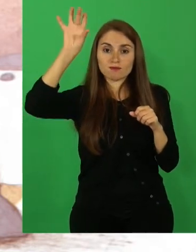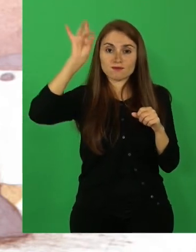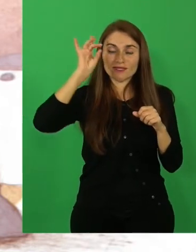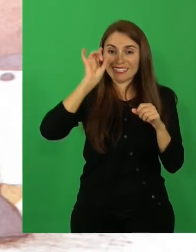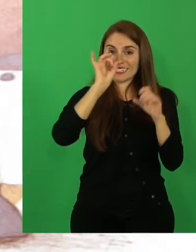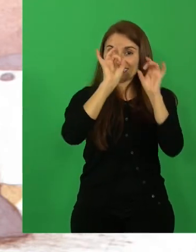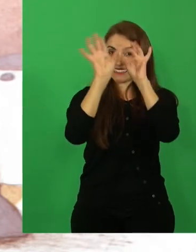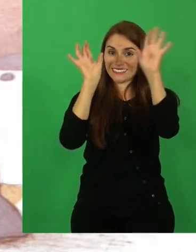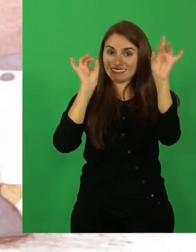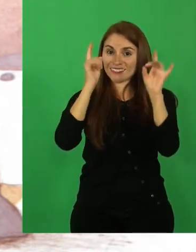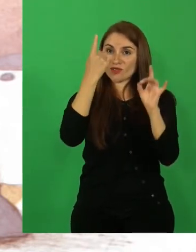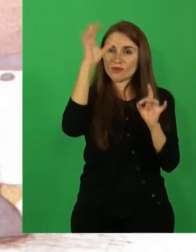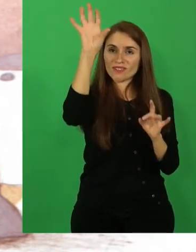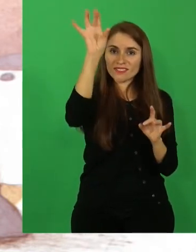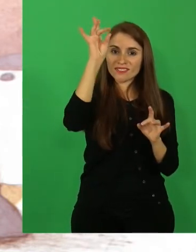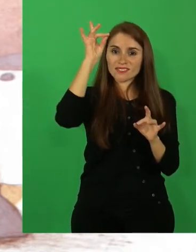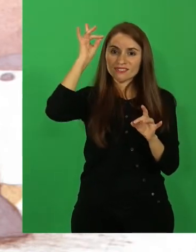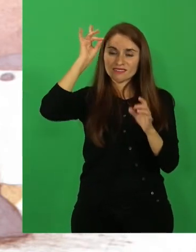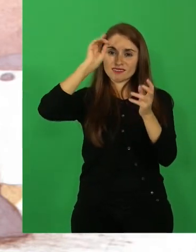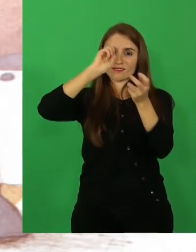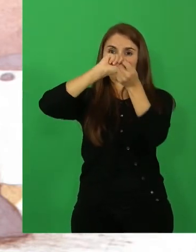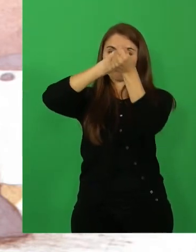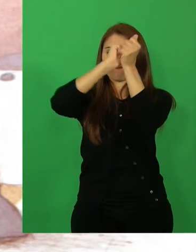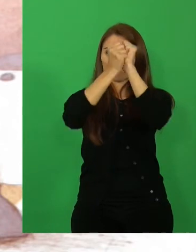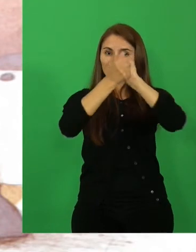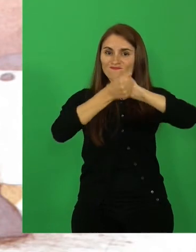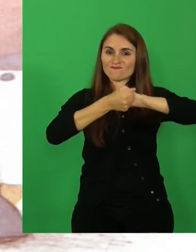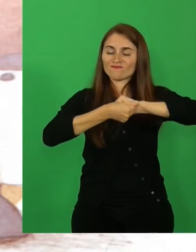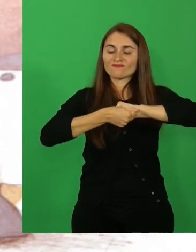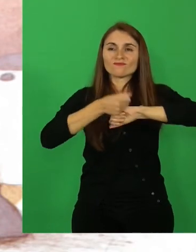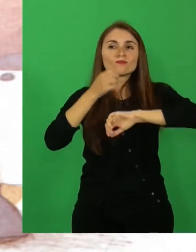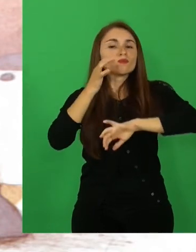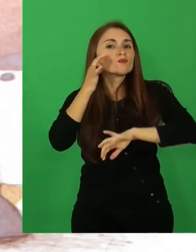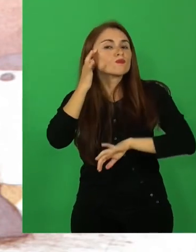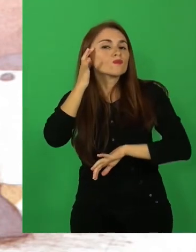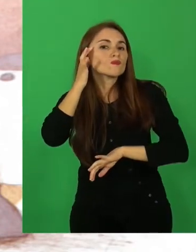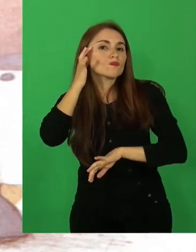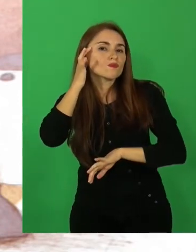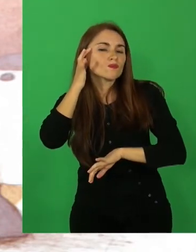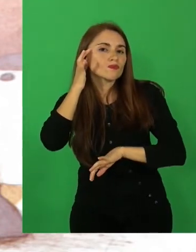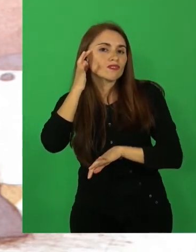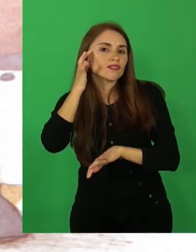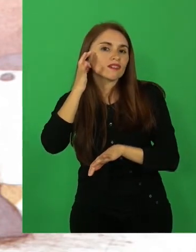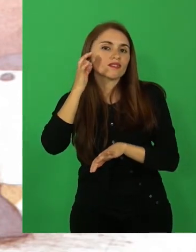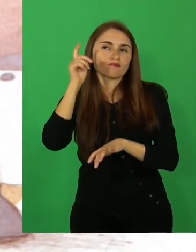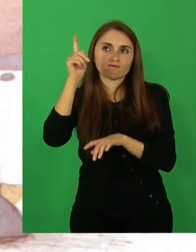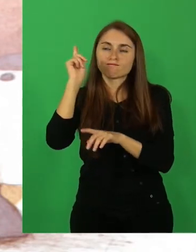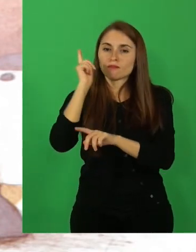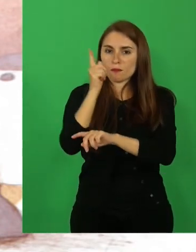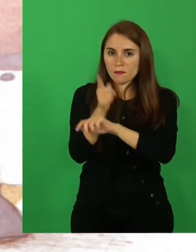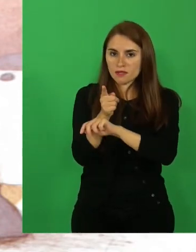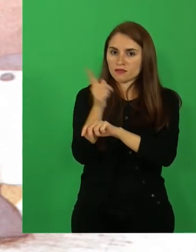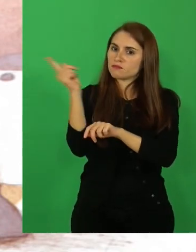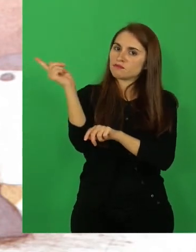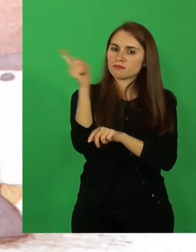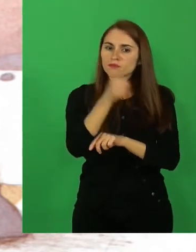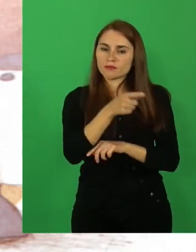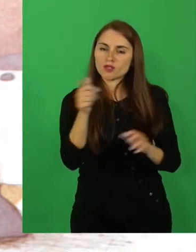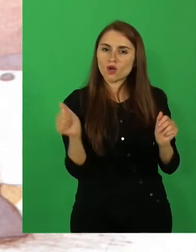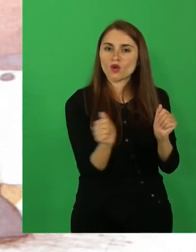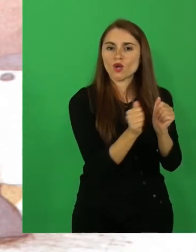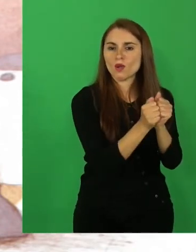y convirtiéndola en mujer, le ordenó que fuera a